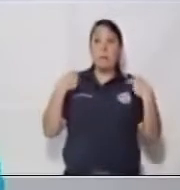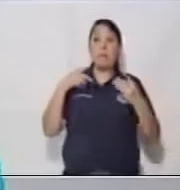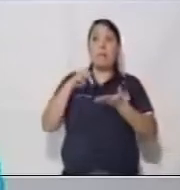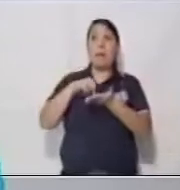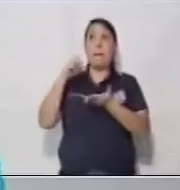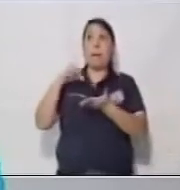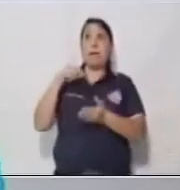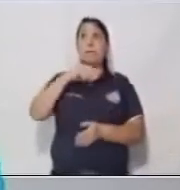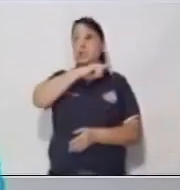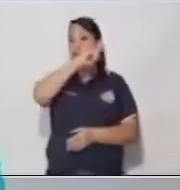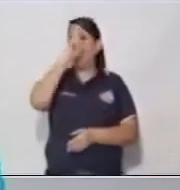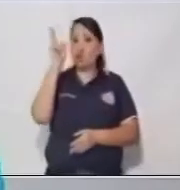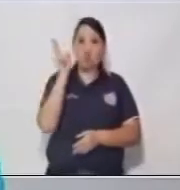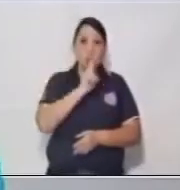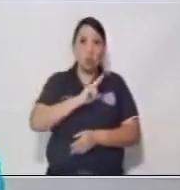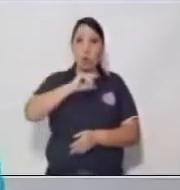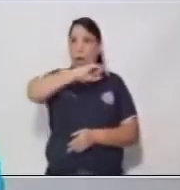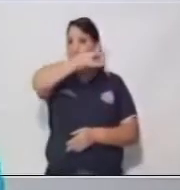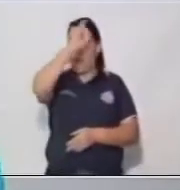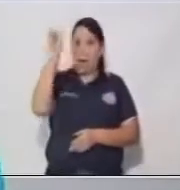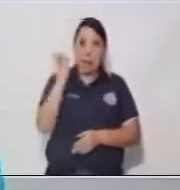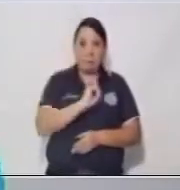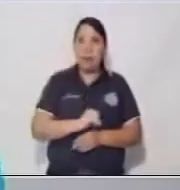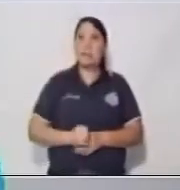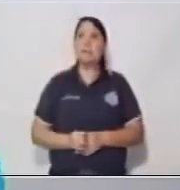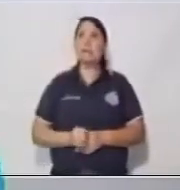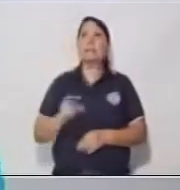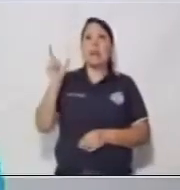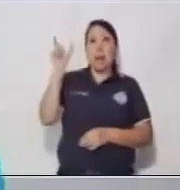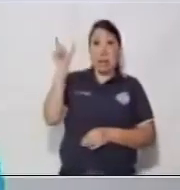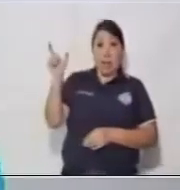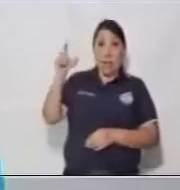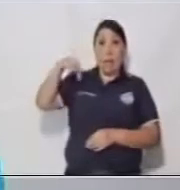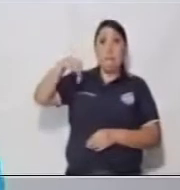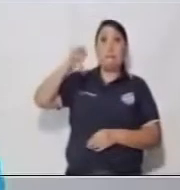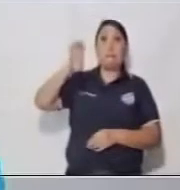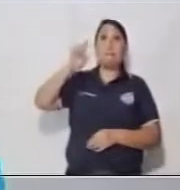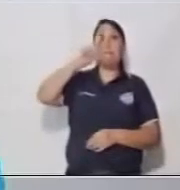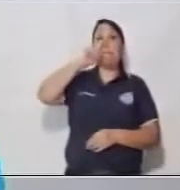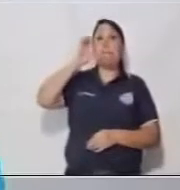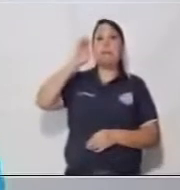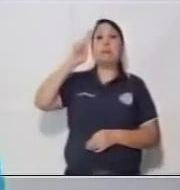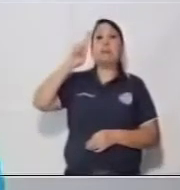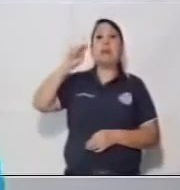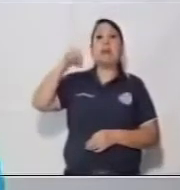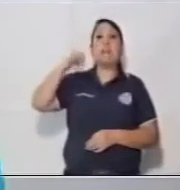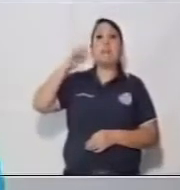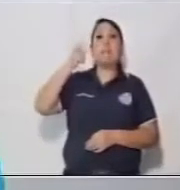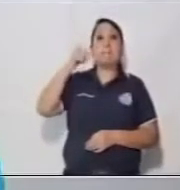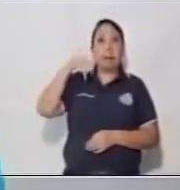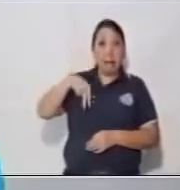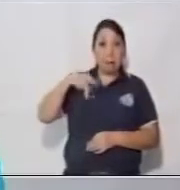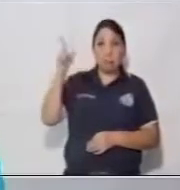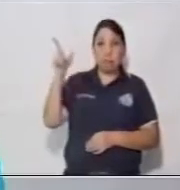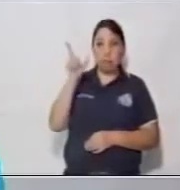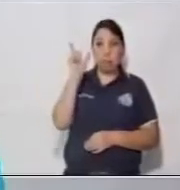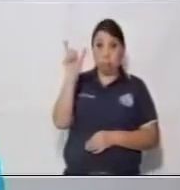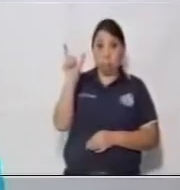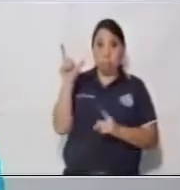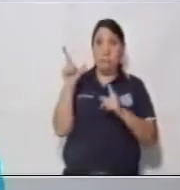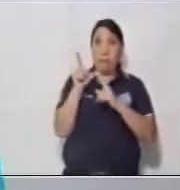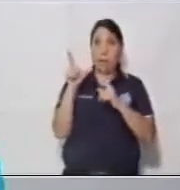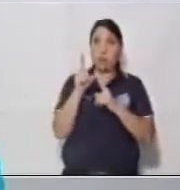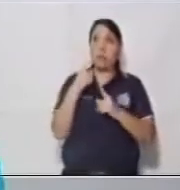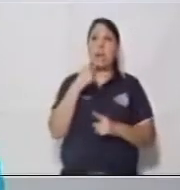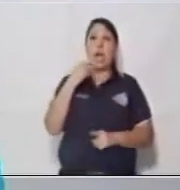Si nos damos cuenta, Peter Pan está escrito con mayúscula. Y acá donde escribí nunca